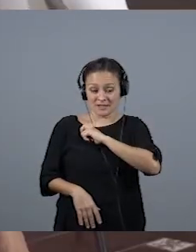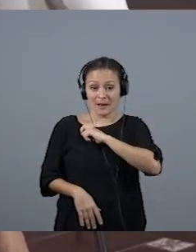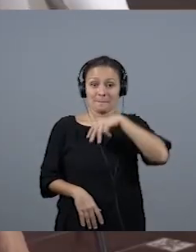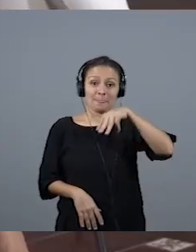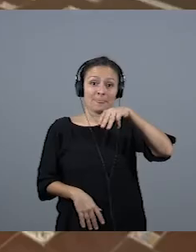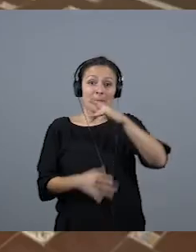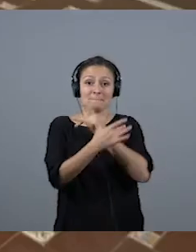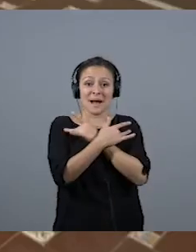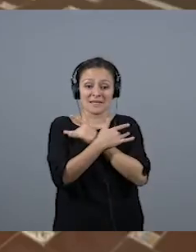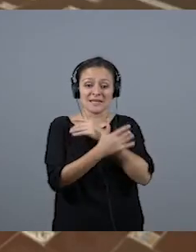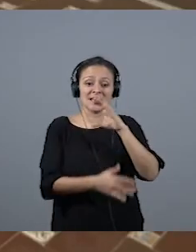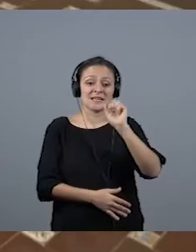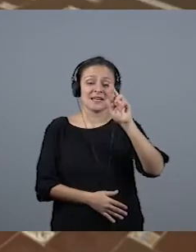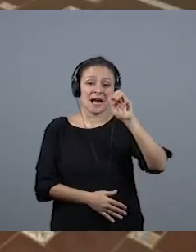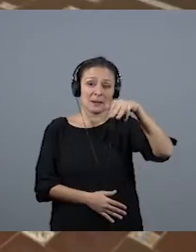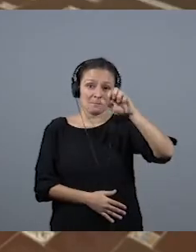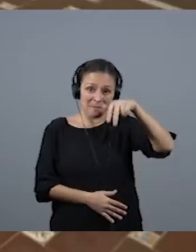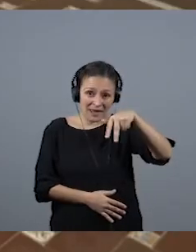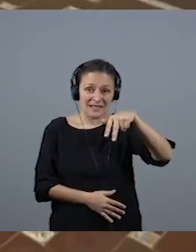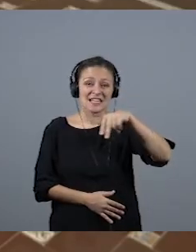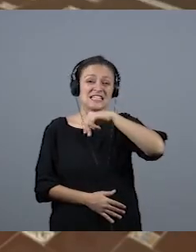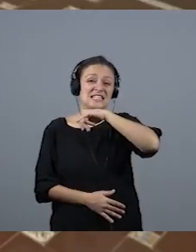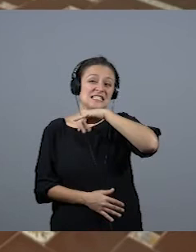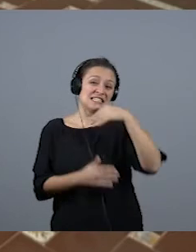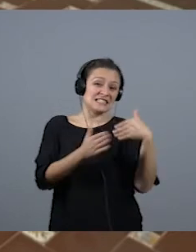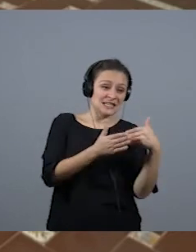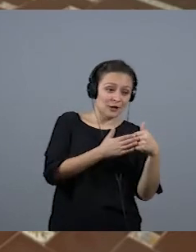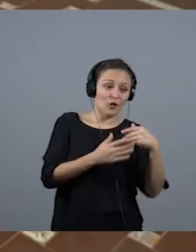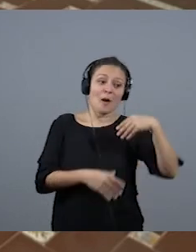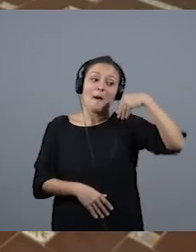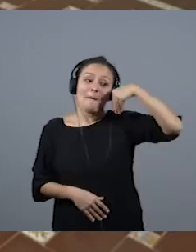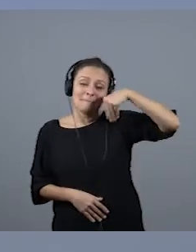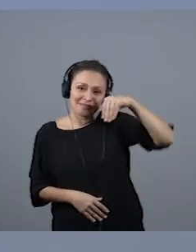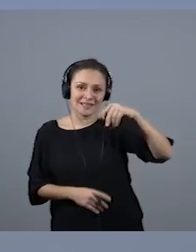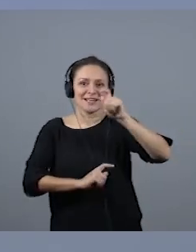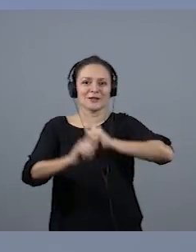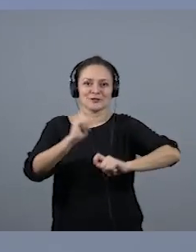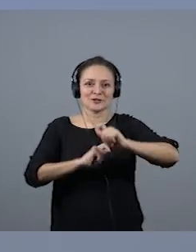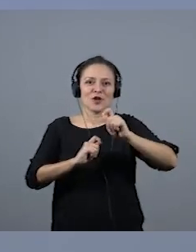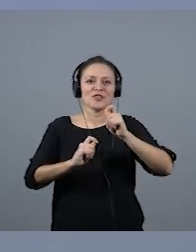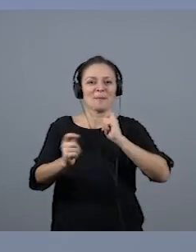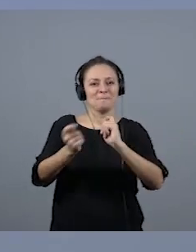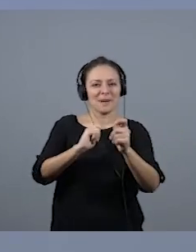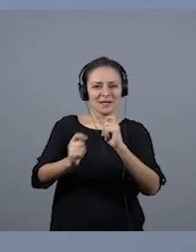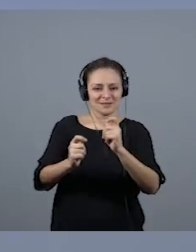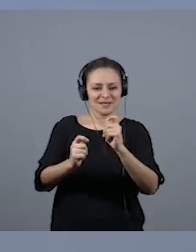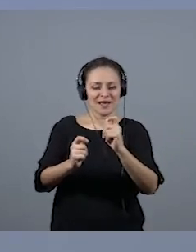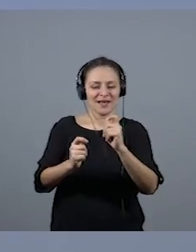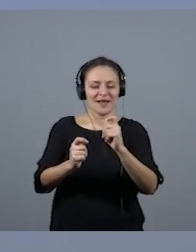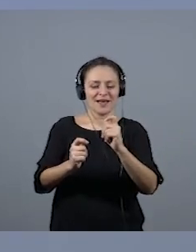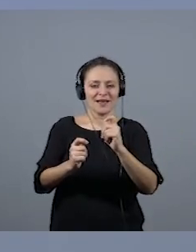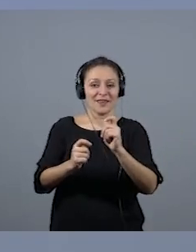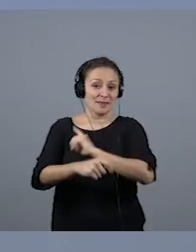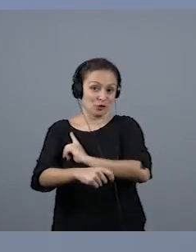Fue la primera, por decirlo así, que abrió casi el camino. Presidenta de la Asociación de la Prensa Deportiva. Pues para mí fue una sorpresa cuando